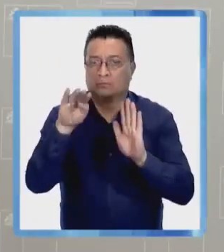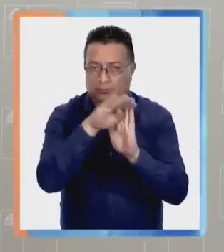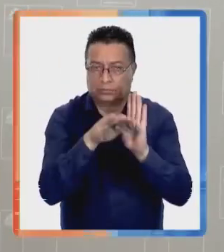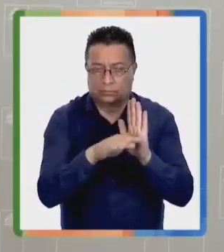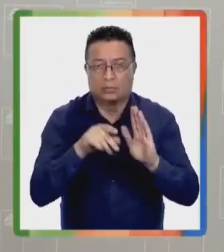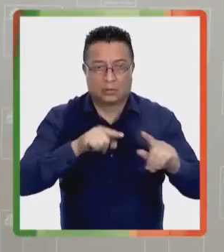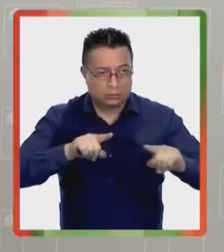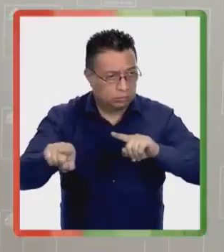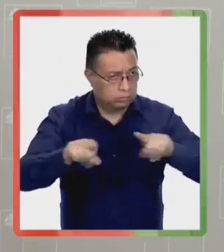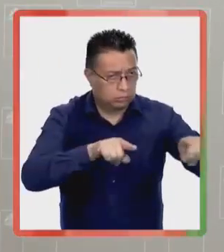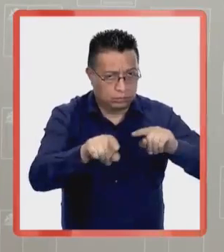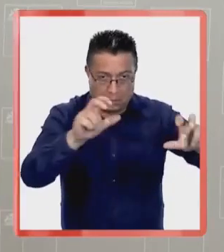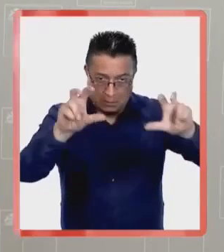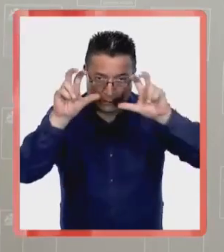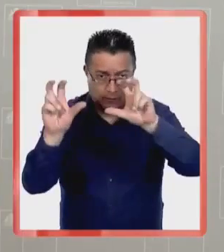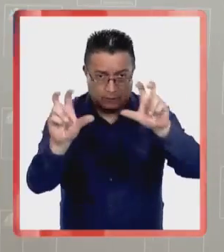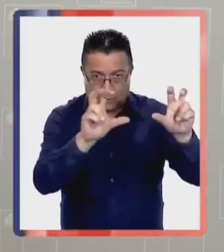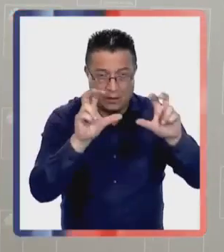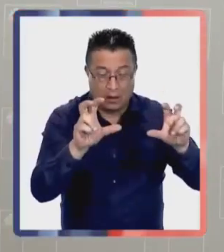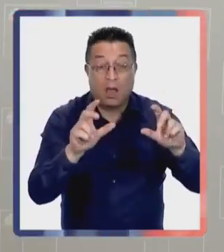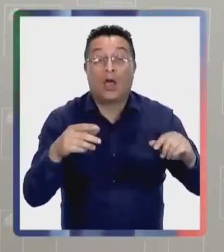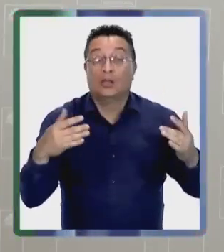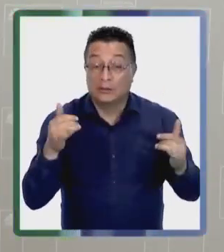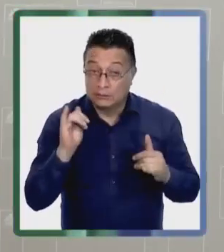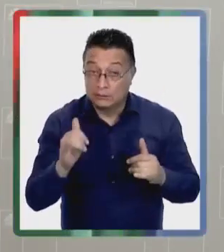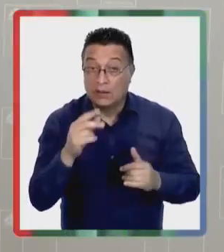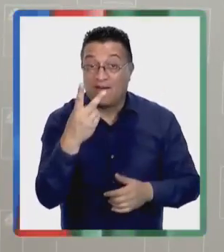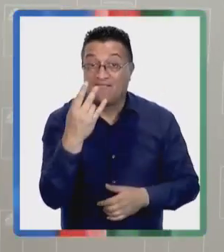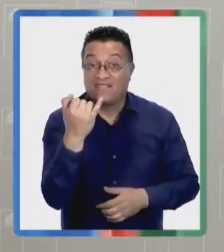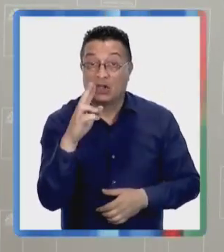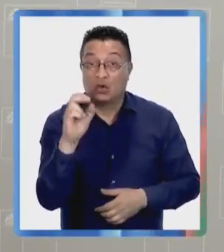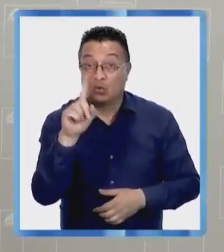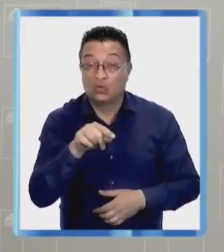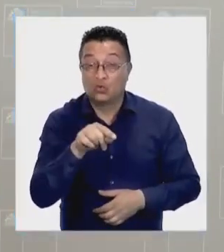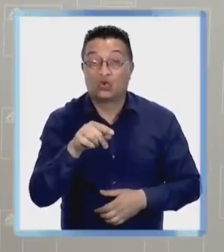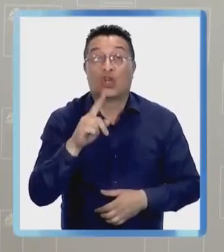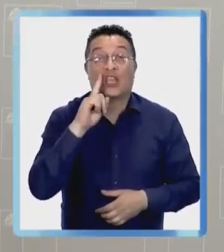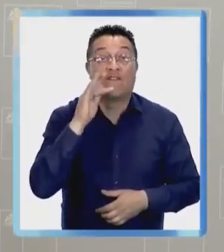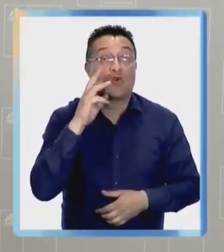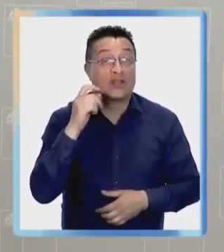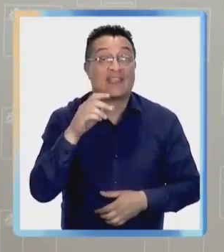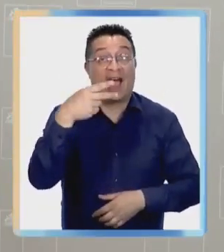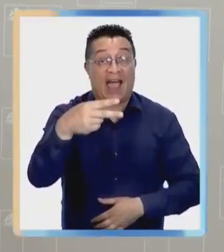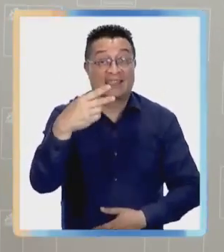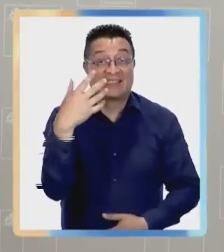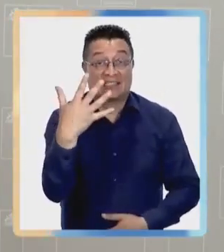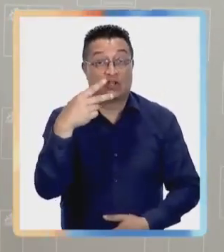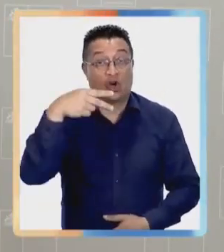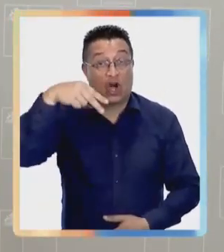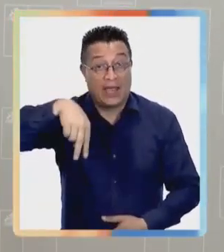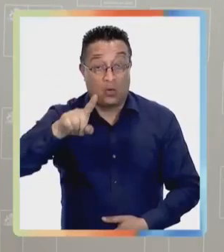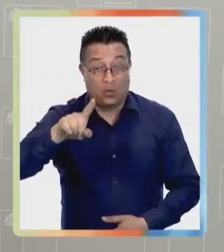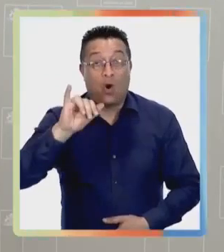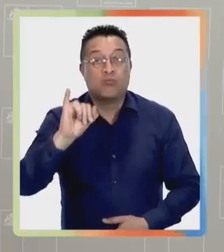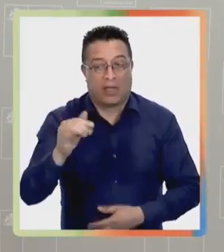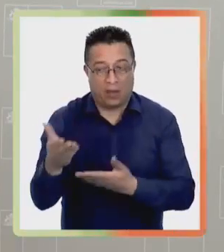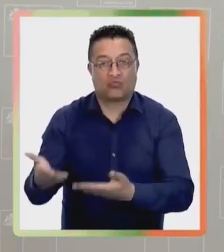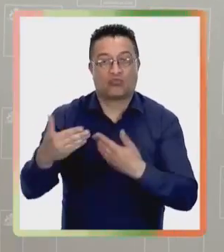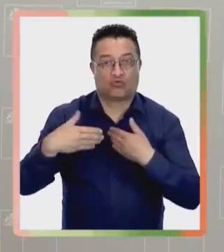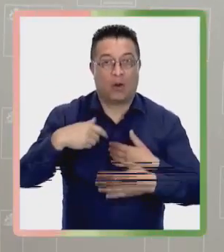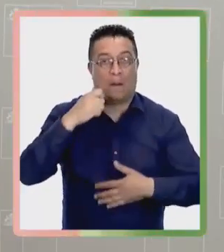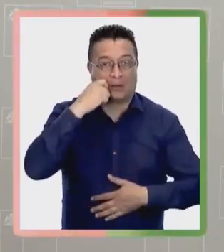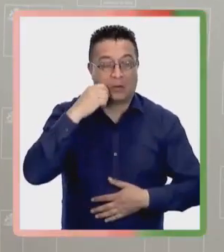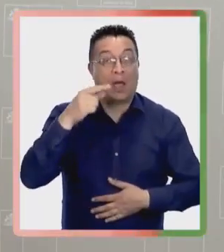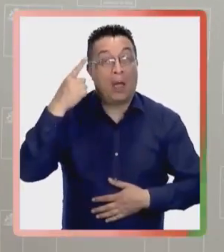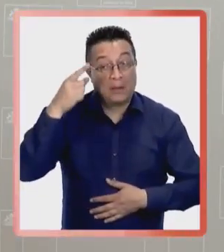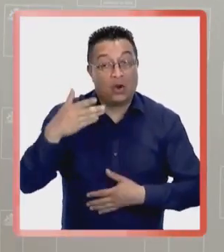correspondientes y mantiene activo su sistema de vigilancia. Si bien el virus influenza H5N1 puede